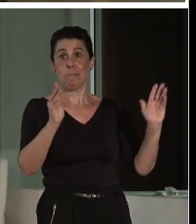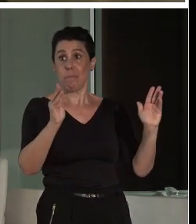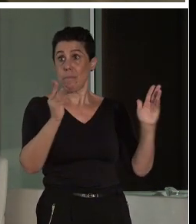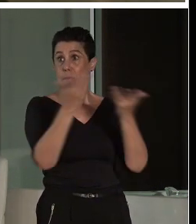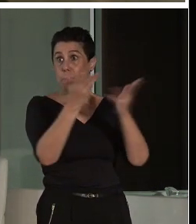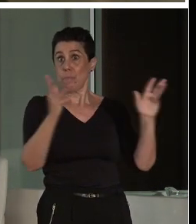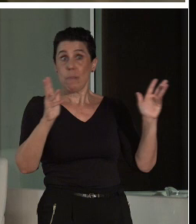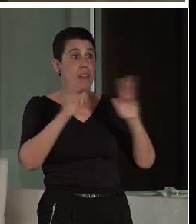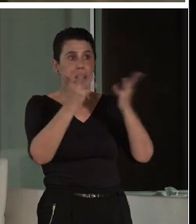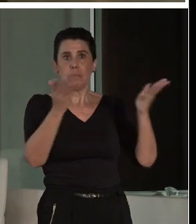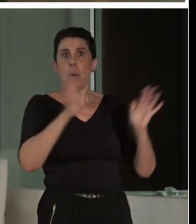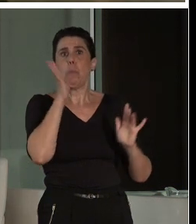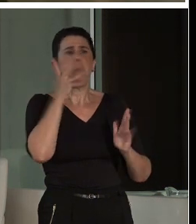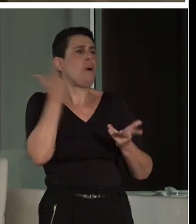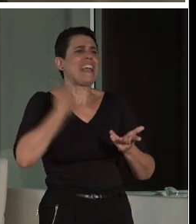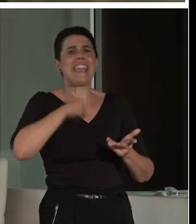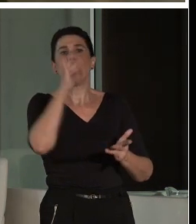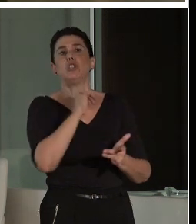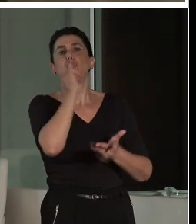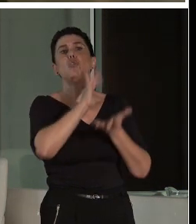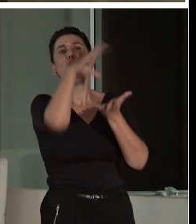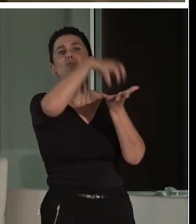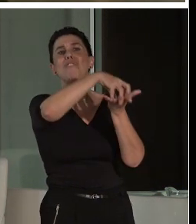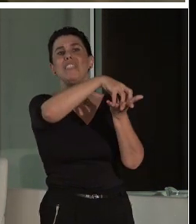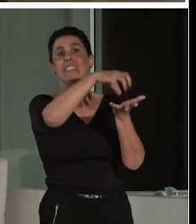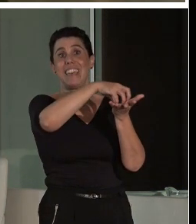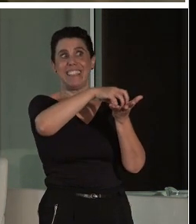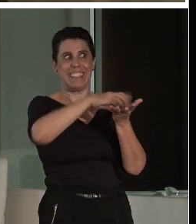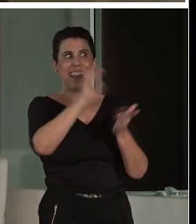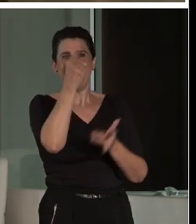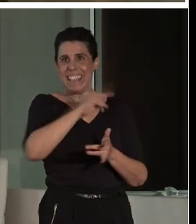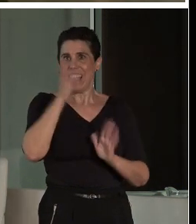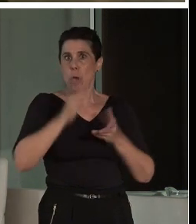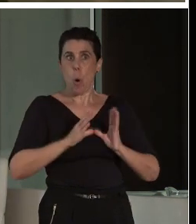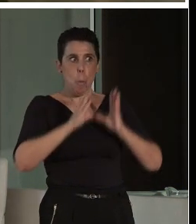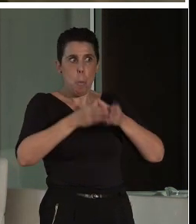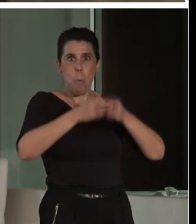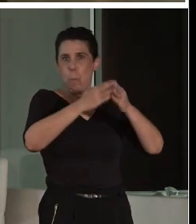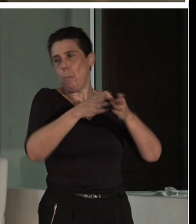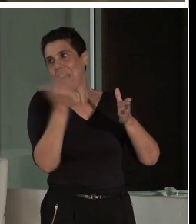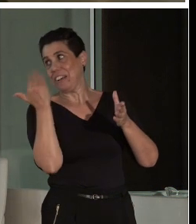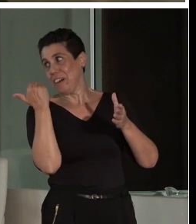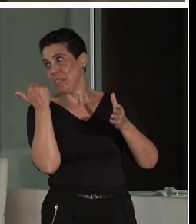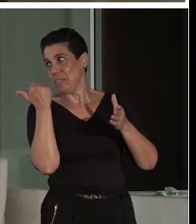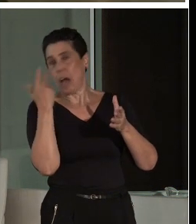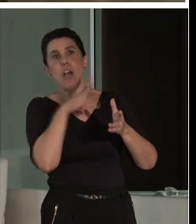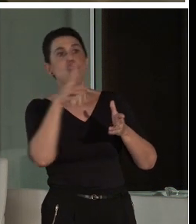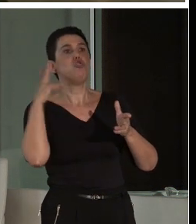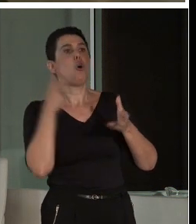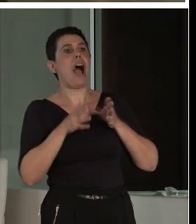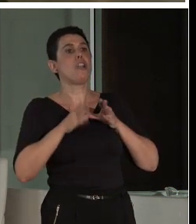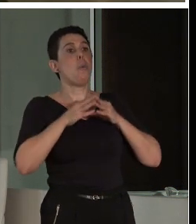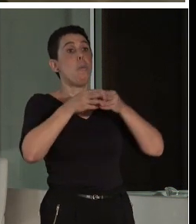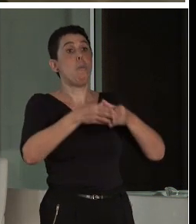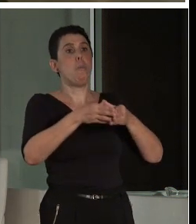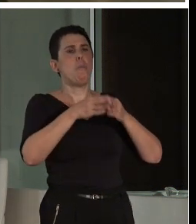monumento. Os podría traer otra. Es decir, tuvimos un barco anclado hace dos años, un